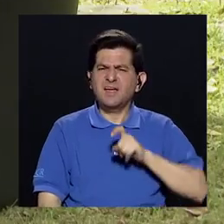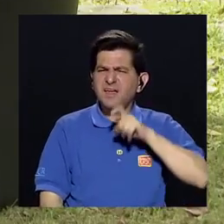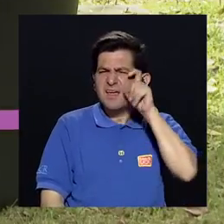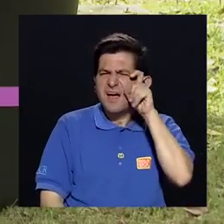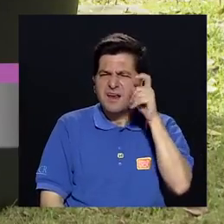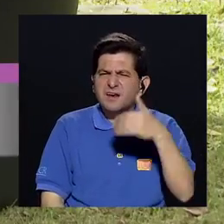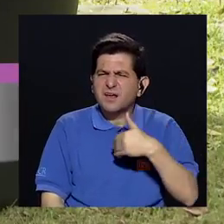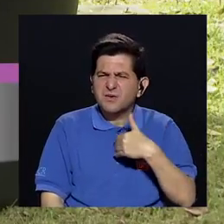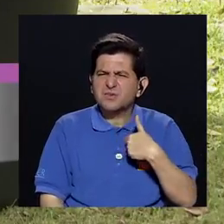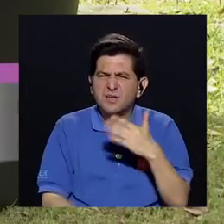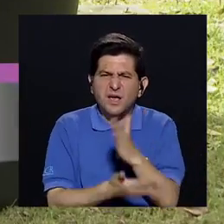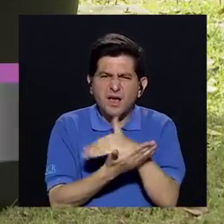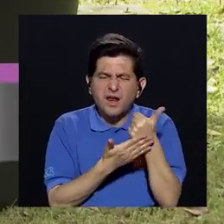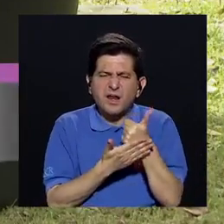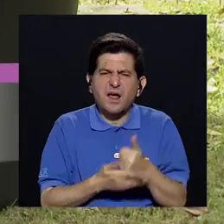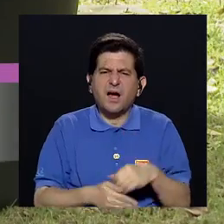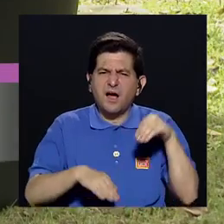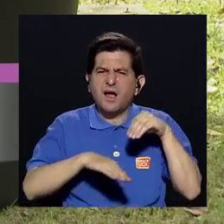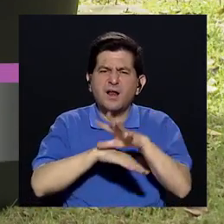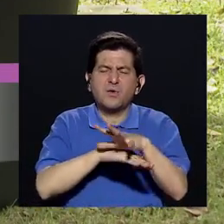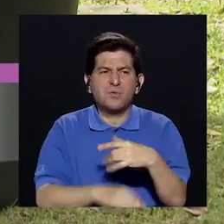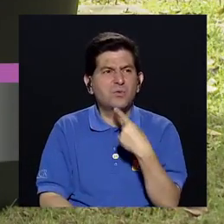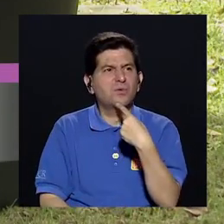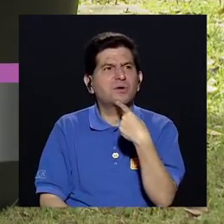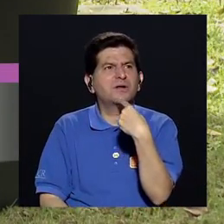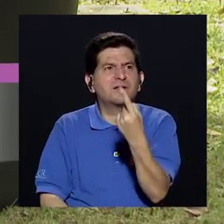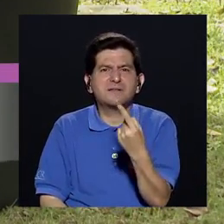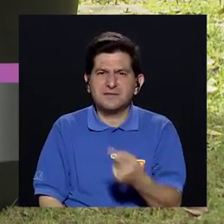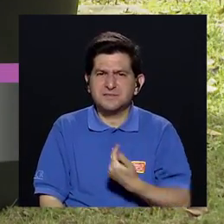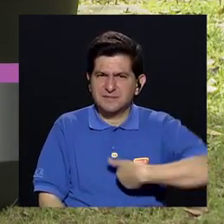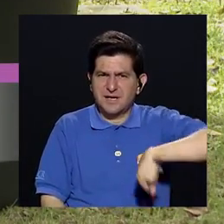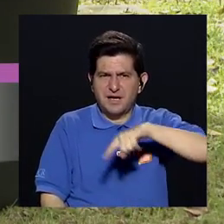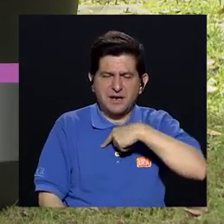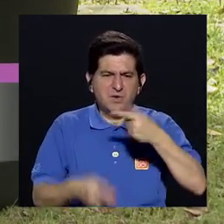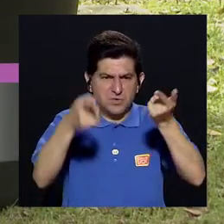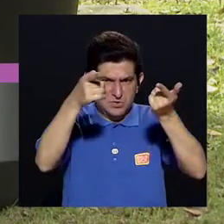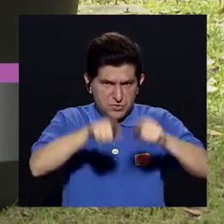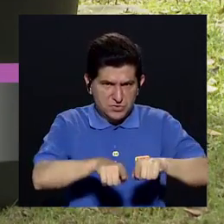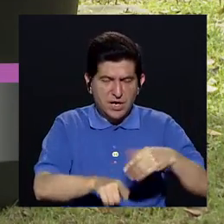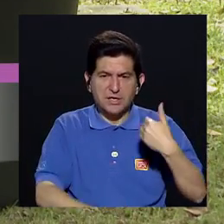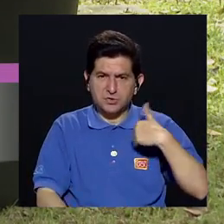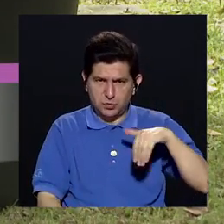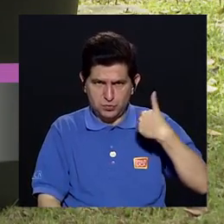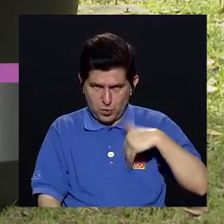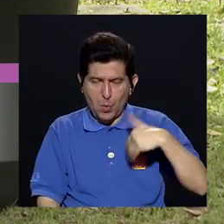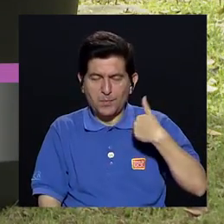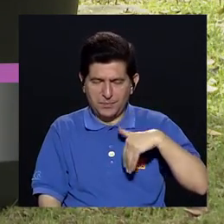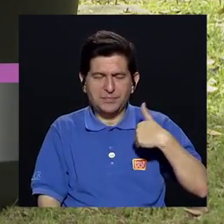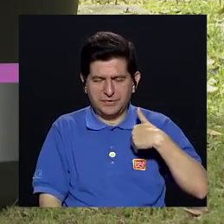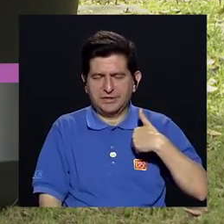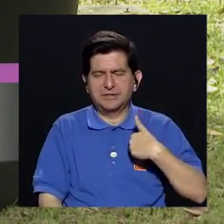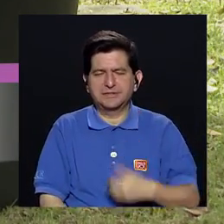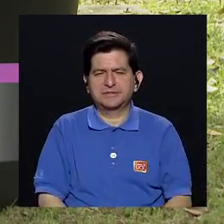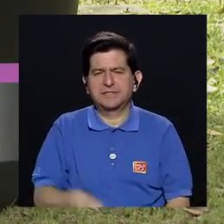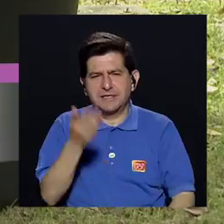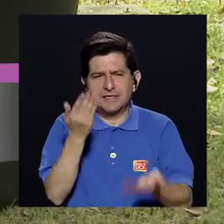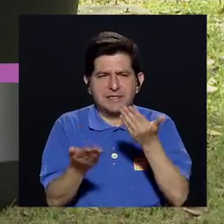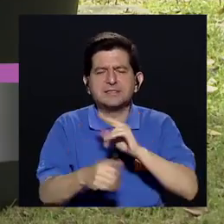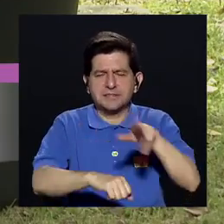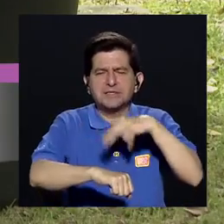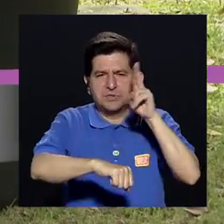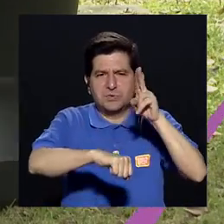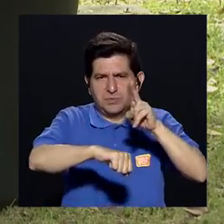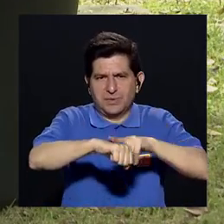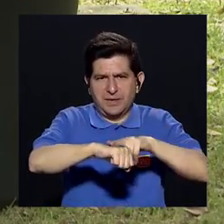tiene alguna implicación? Digamos que en lo que tenemos de casos Los hombres son más